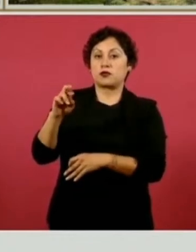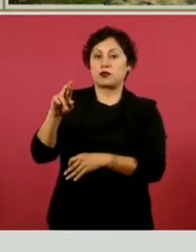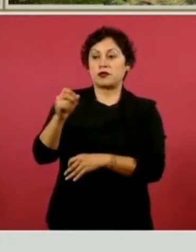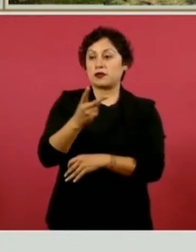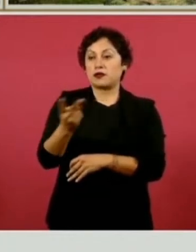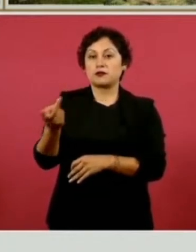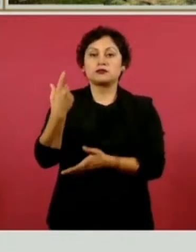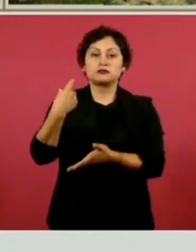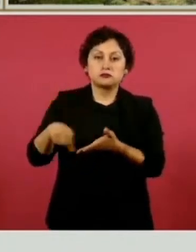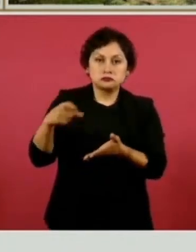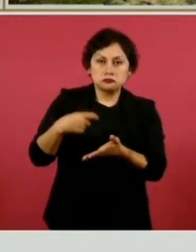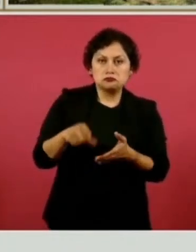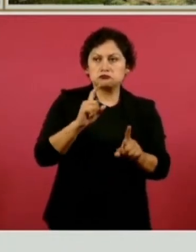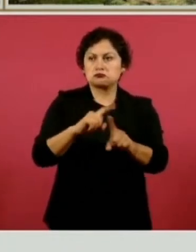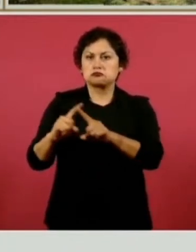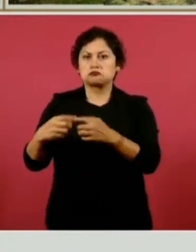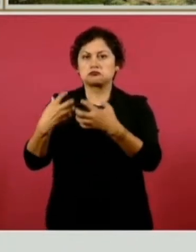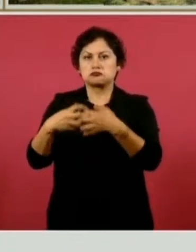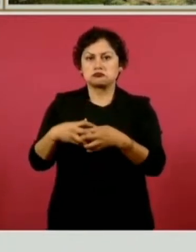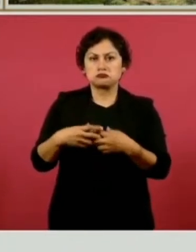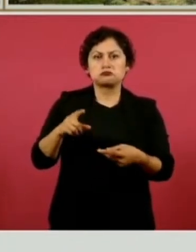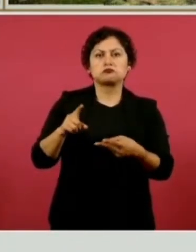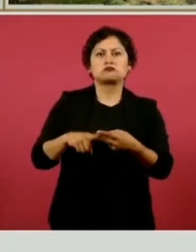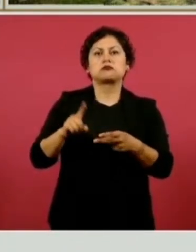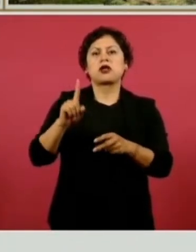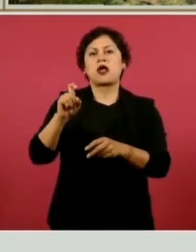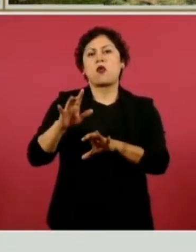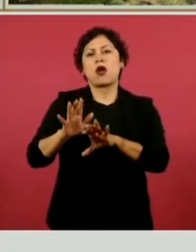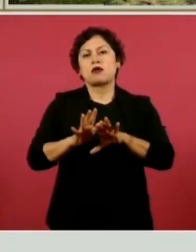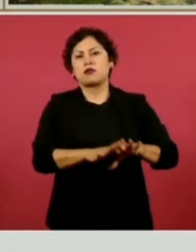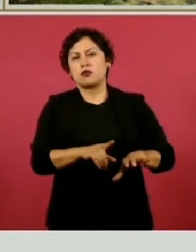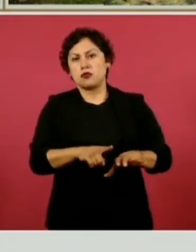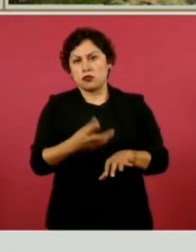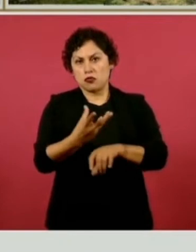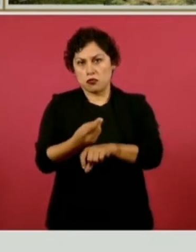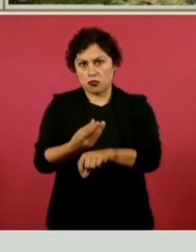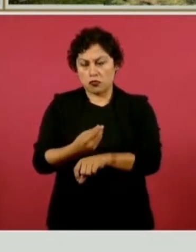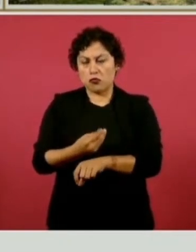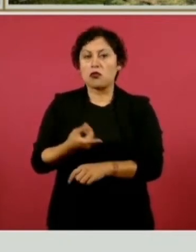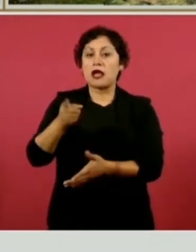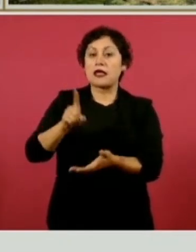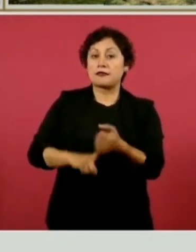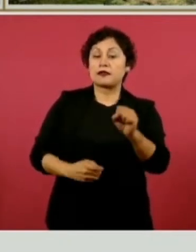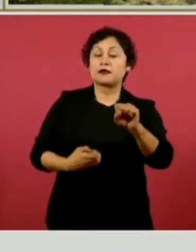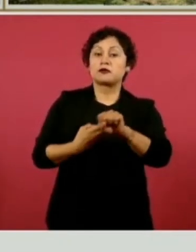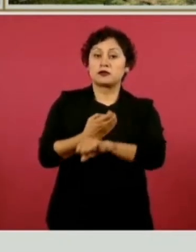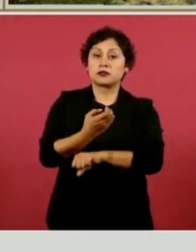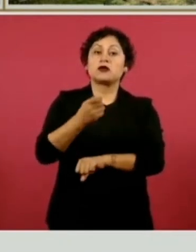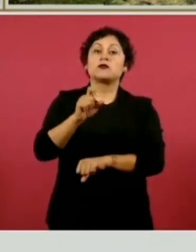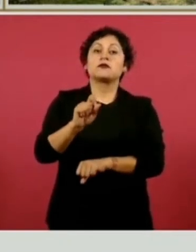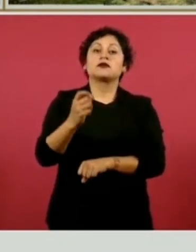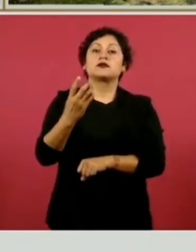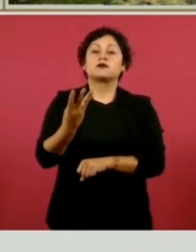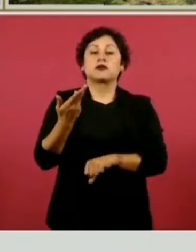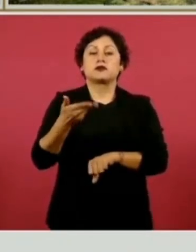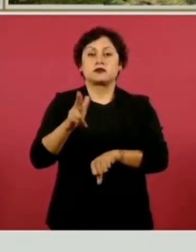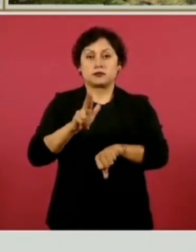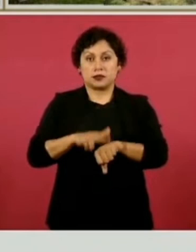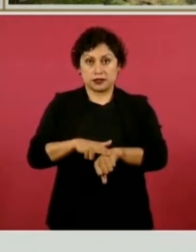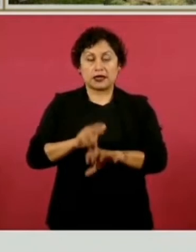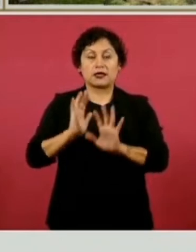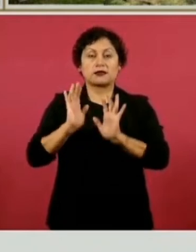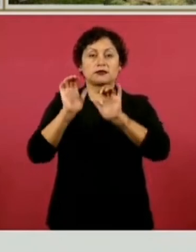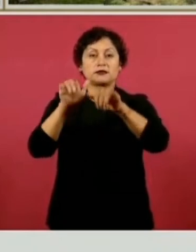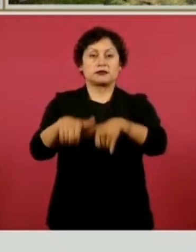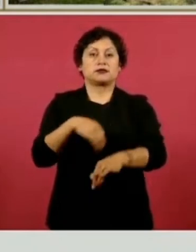mobiliario, la cisterna también. También 24 hospitales IMSS-Bienestar en Tabasco, que ya tienen 87 por ciento